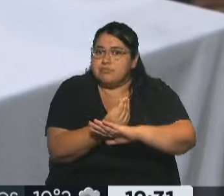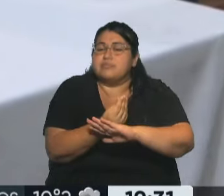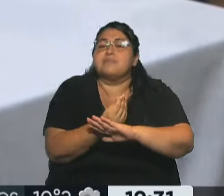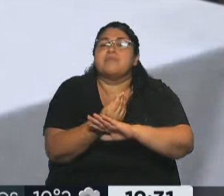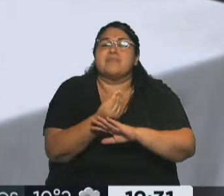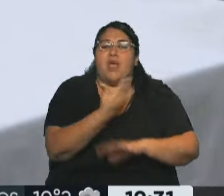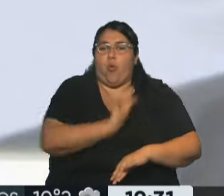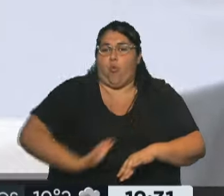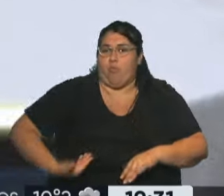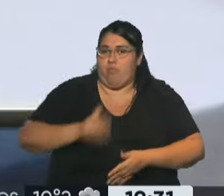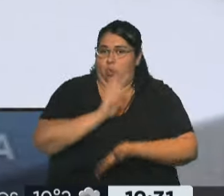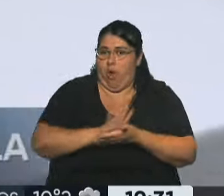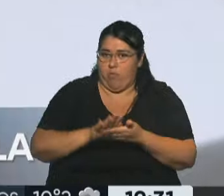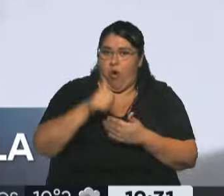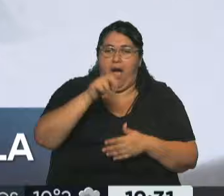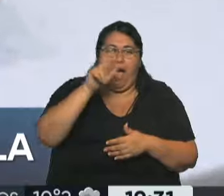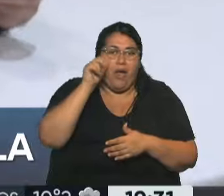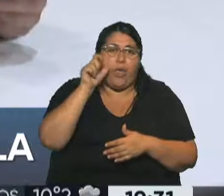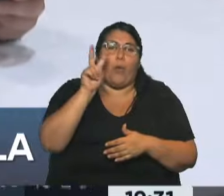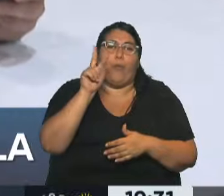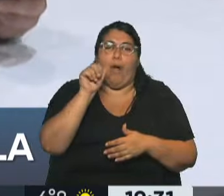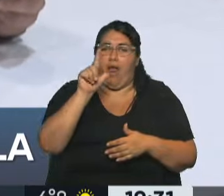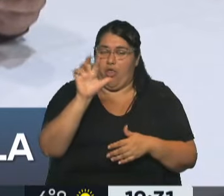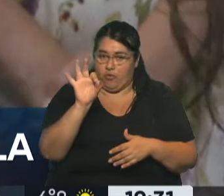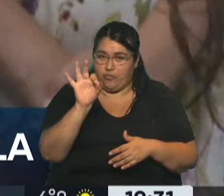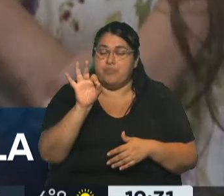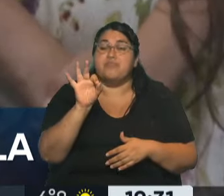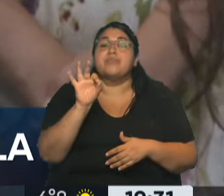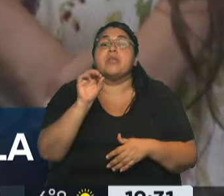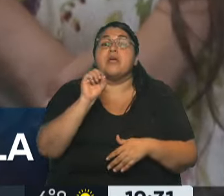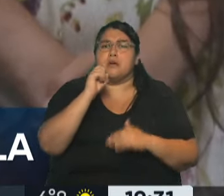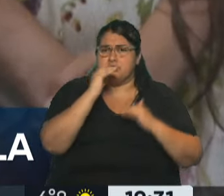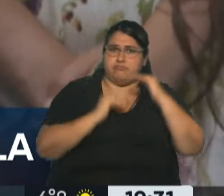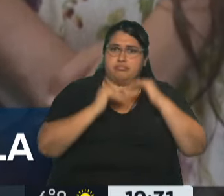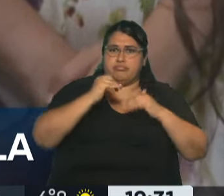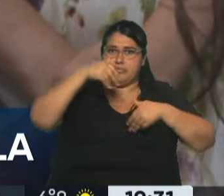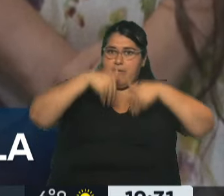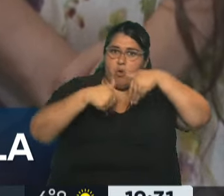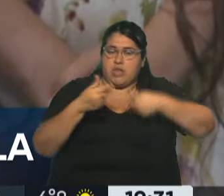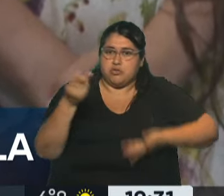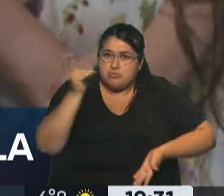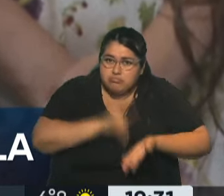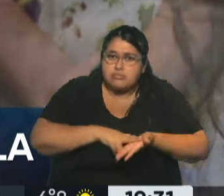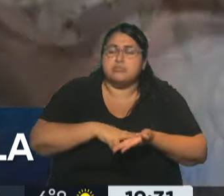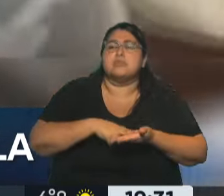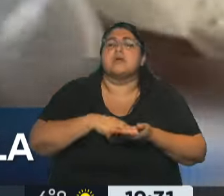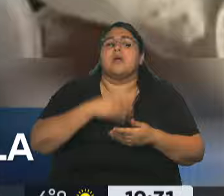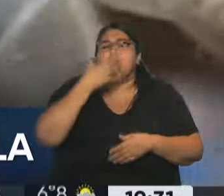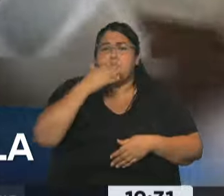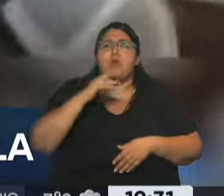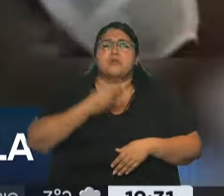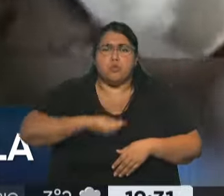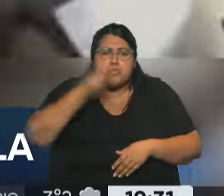Bernardo Aleva los 145 días después de ganar la segunda vuelta y tras múltiples acciones judiciales en su contra y